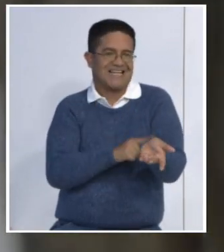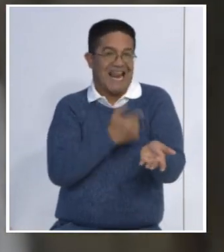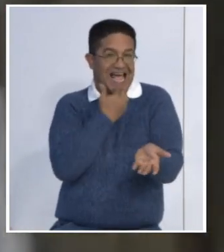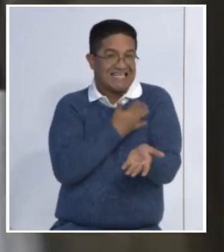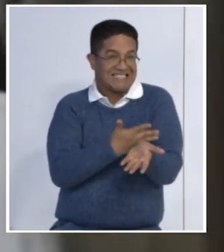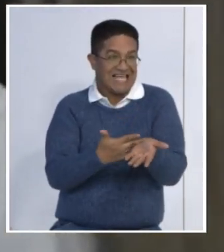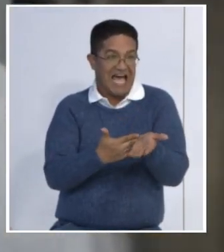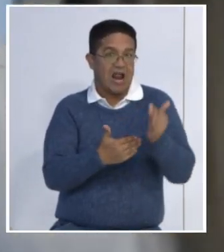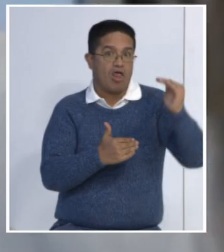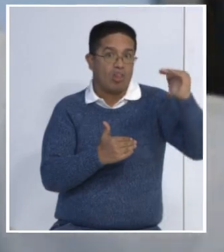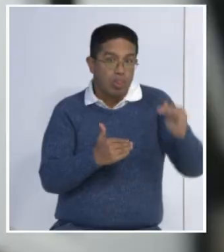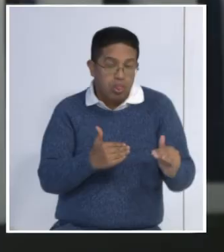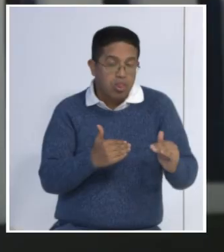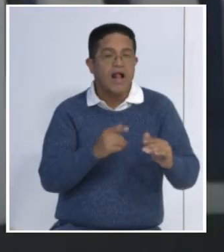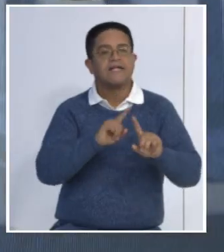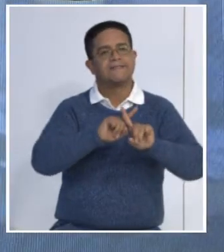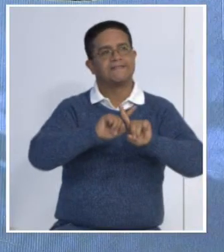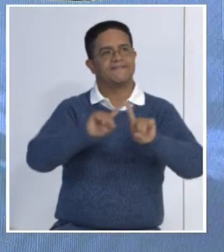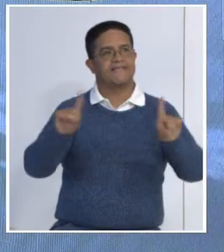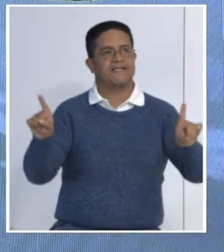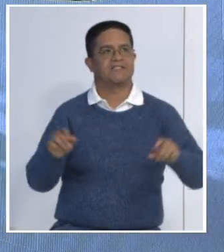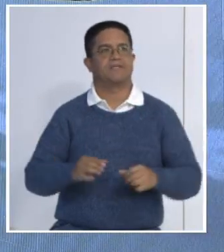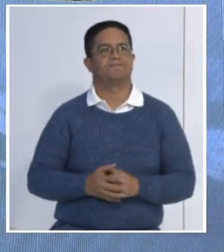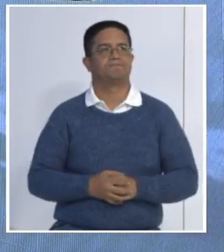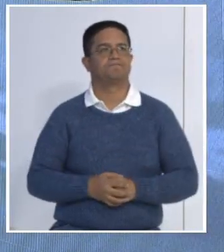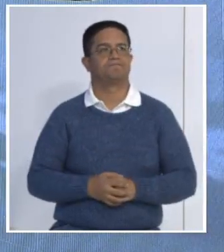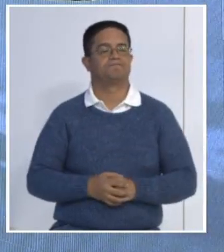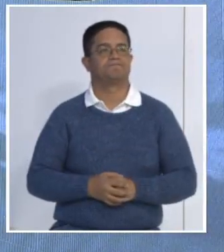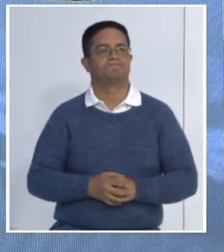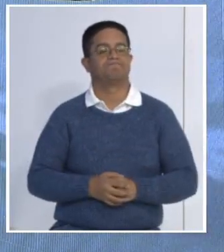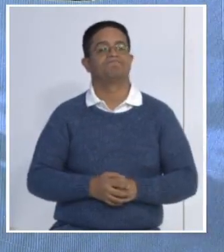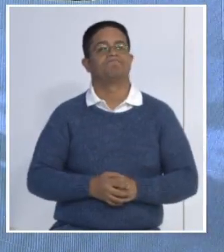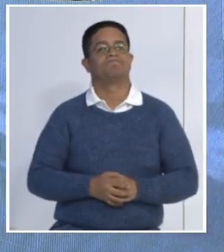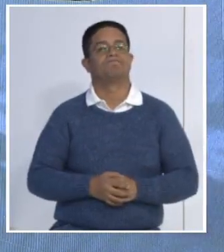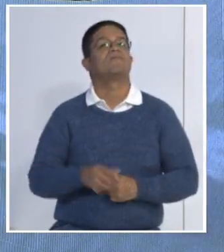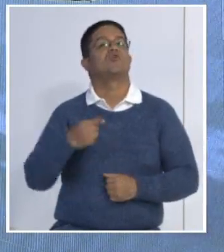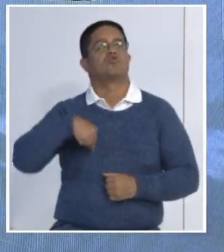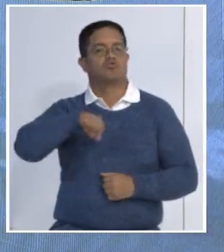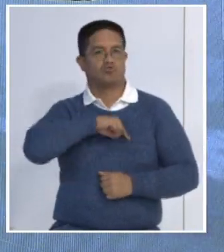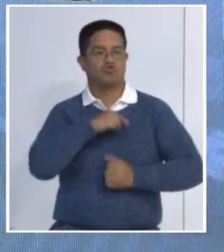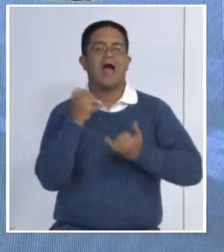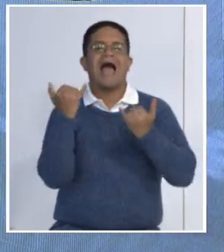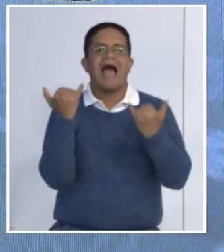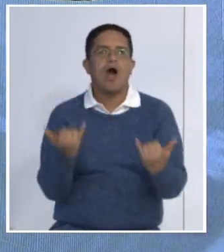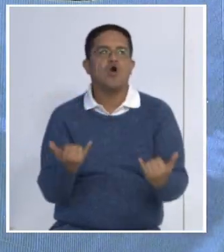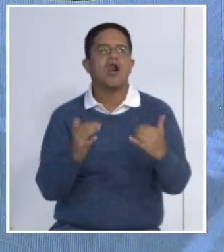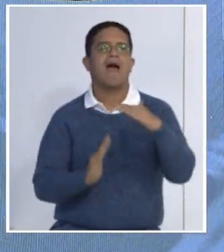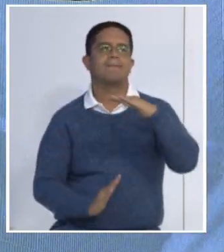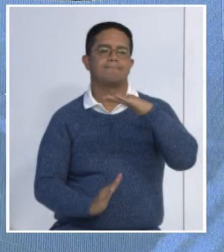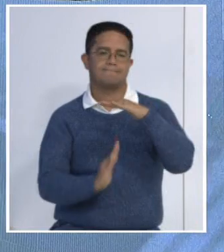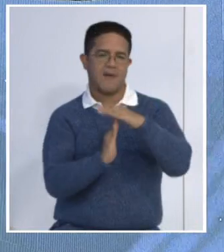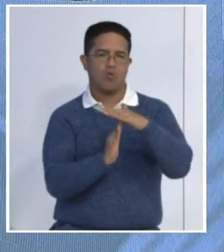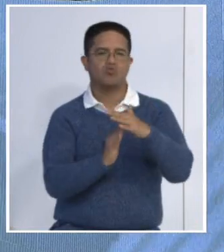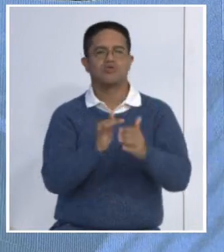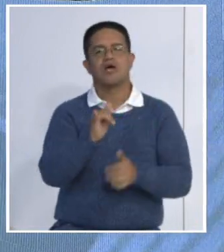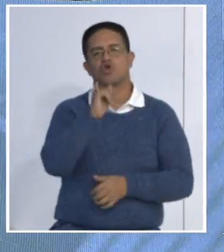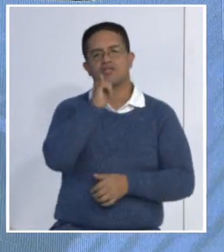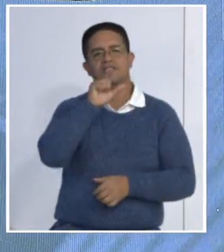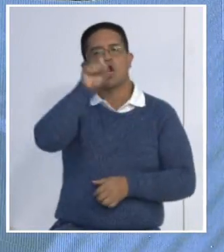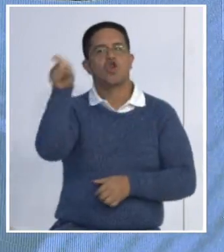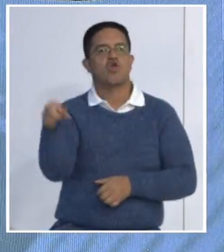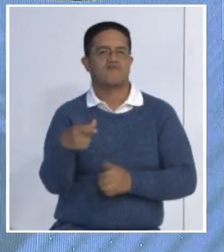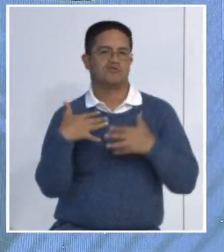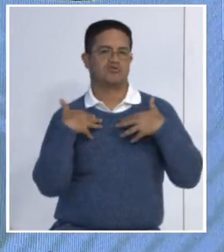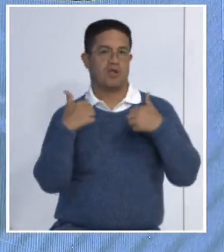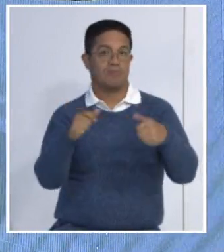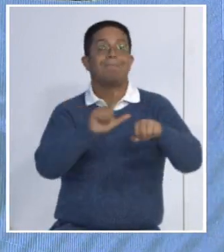significativas en el dengue. De esta manera, vamos a establecer la primera pausa aquí en Noticias de Globovisión Salud. En la próxima